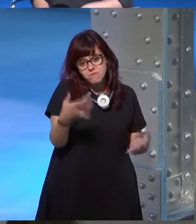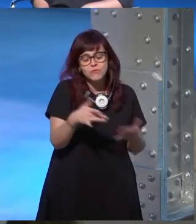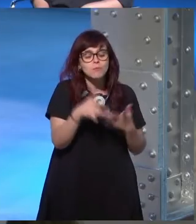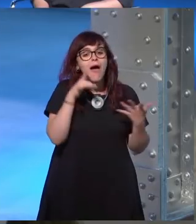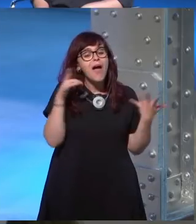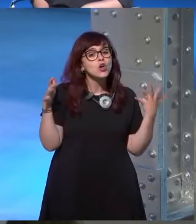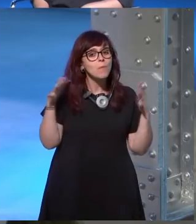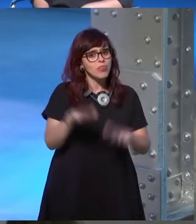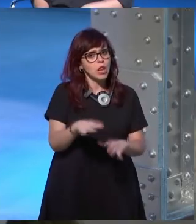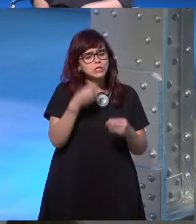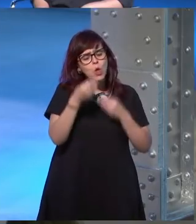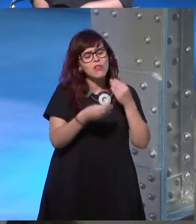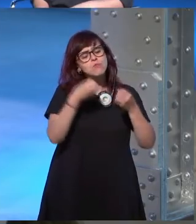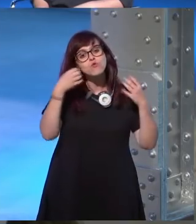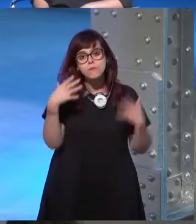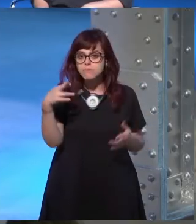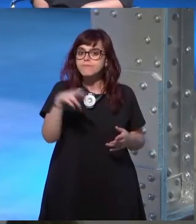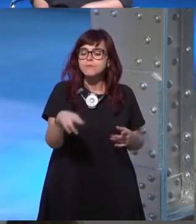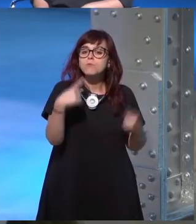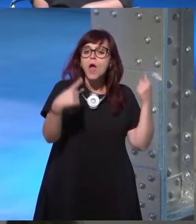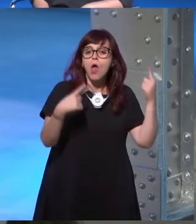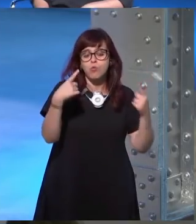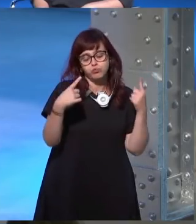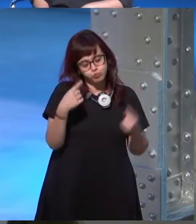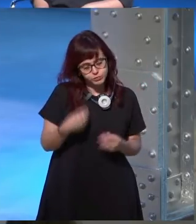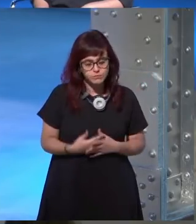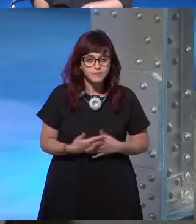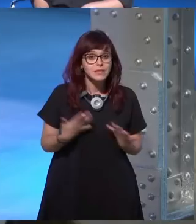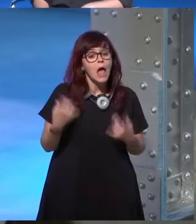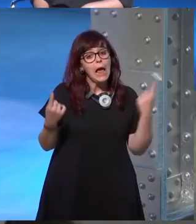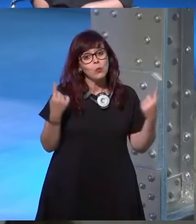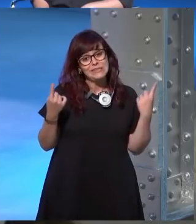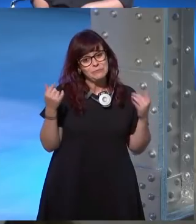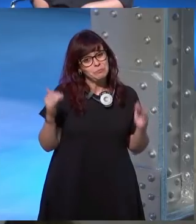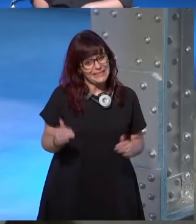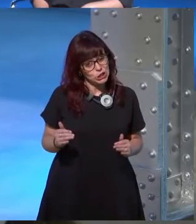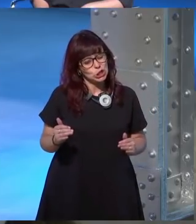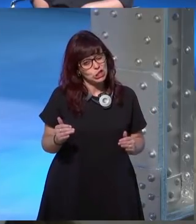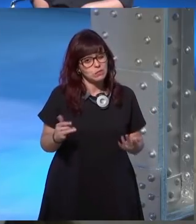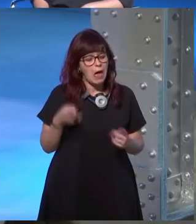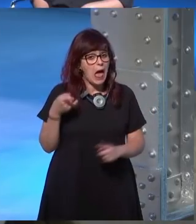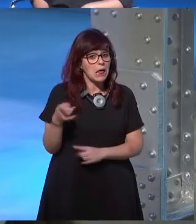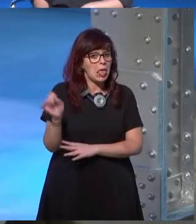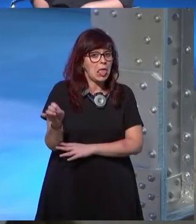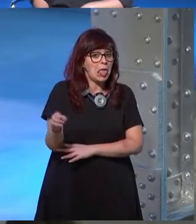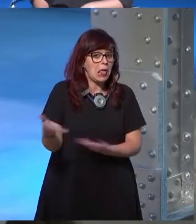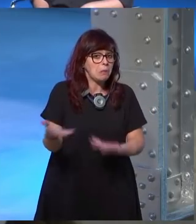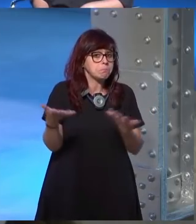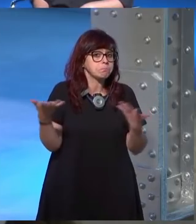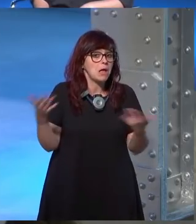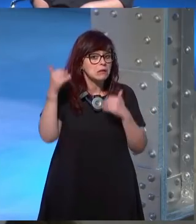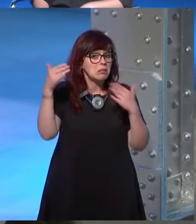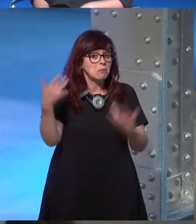hay convenciones que lo están haciendo muy bien repito y hay algunas que no tanto y a esas no les presto ni atención